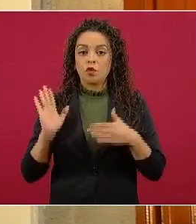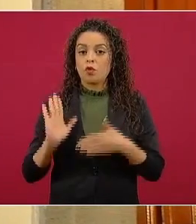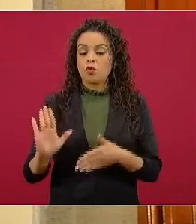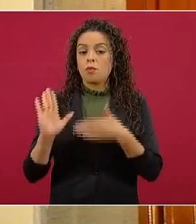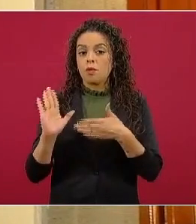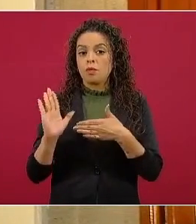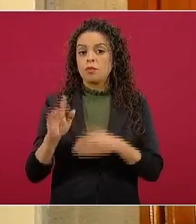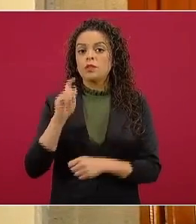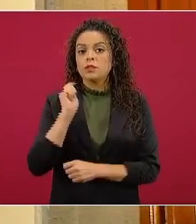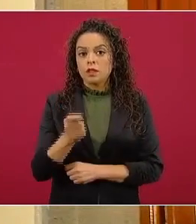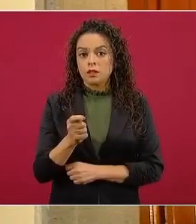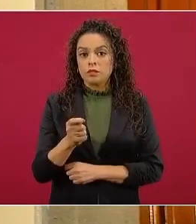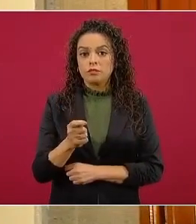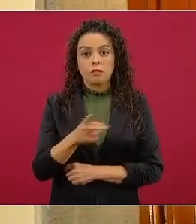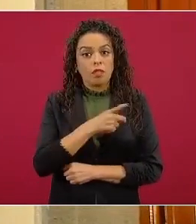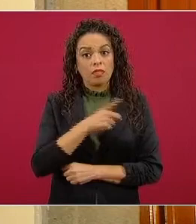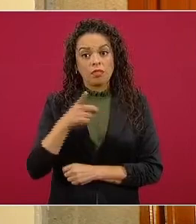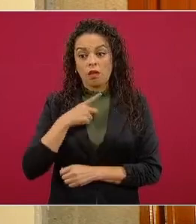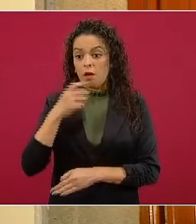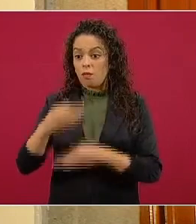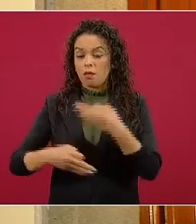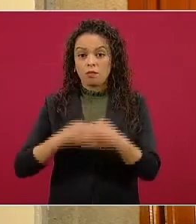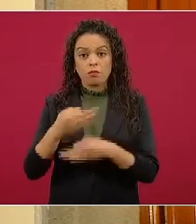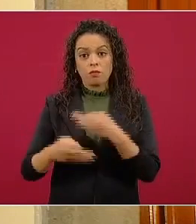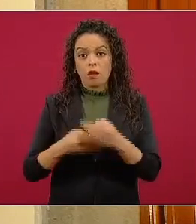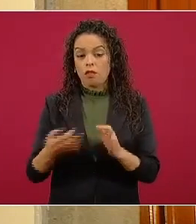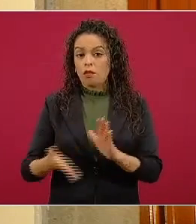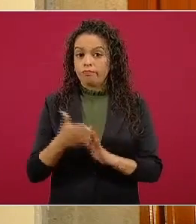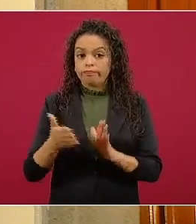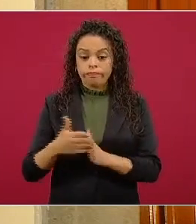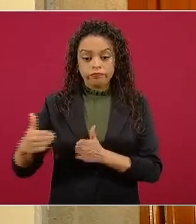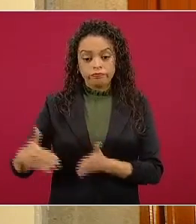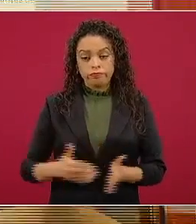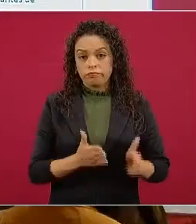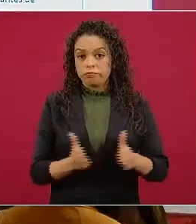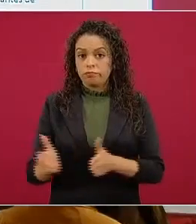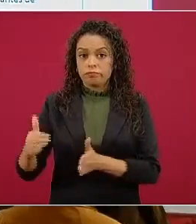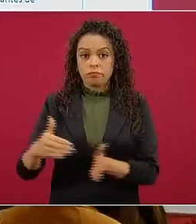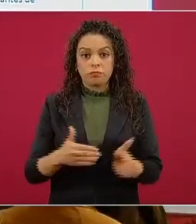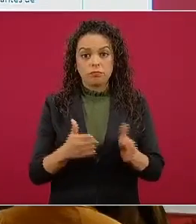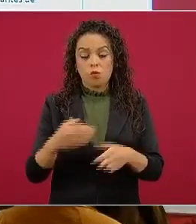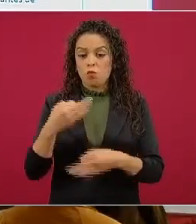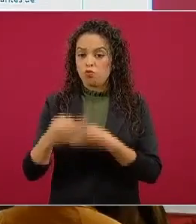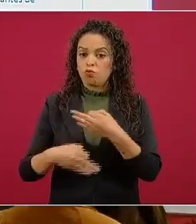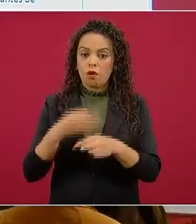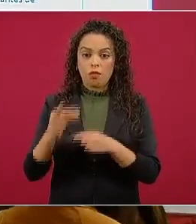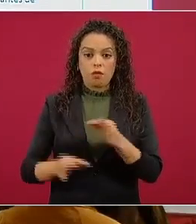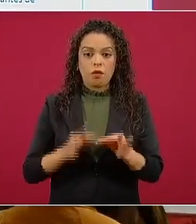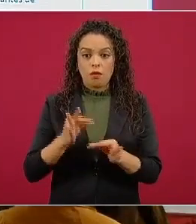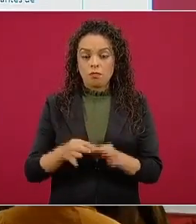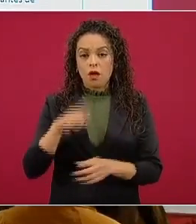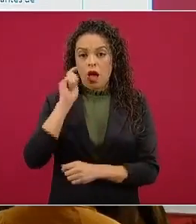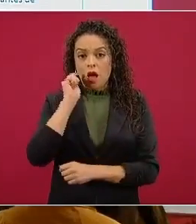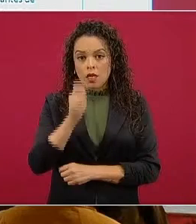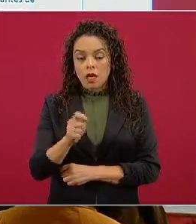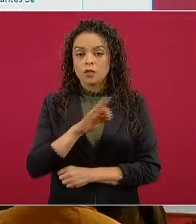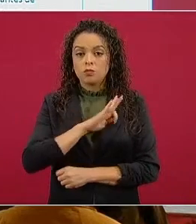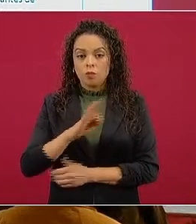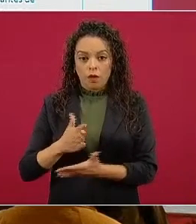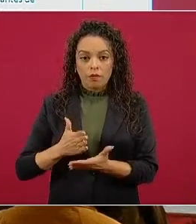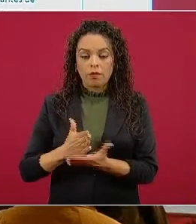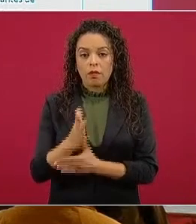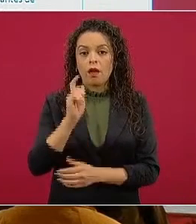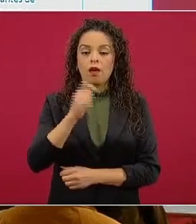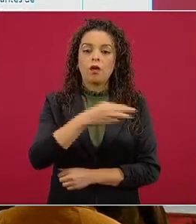en Oaxaca, que conduzca a las cabeceras municipales,